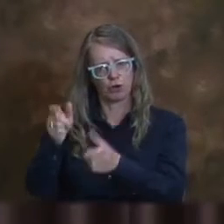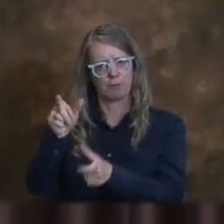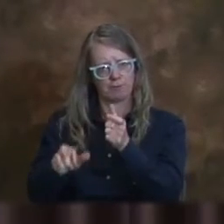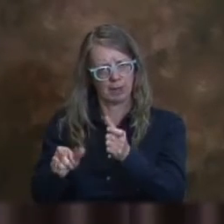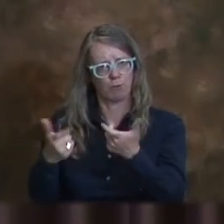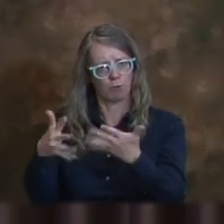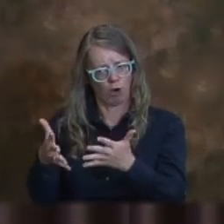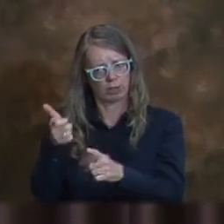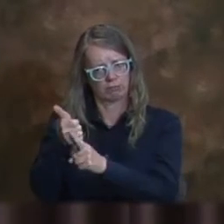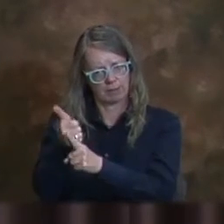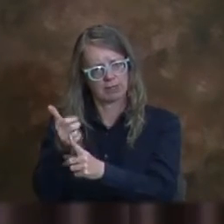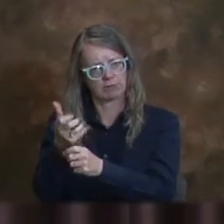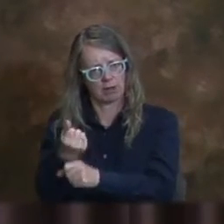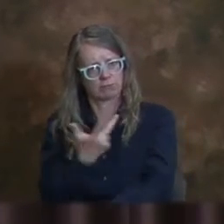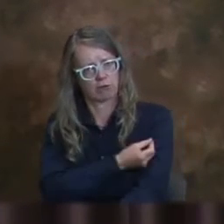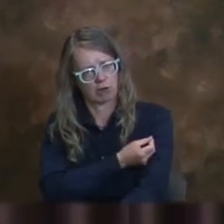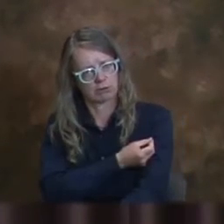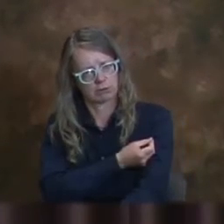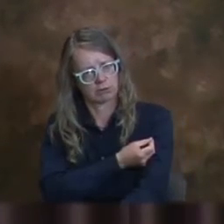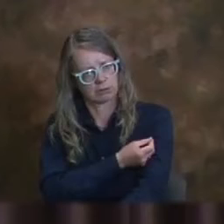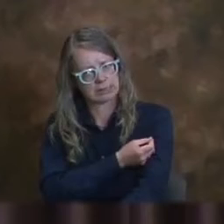han recibido esa dosis,